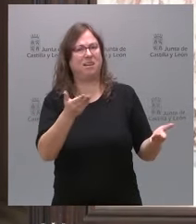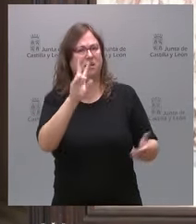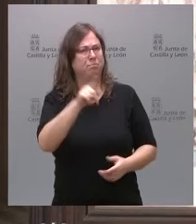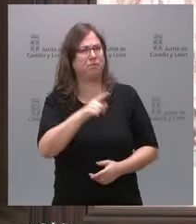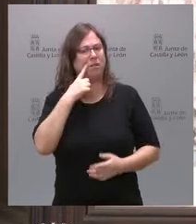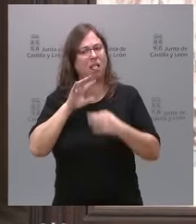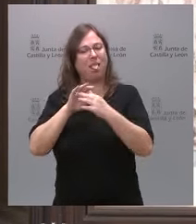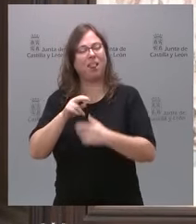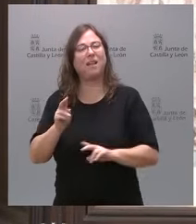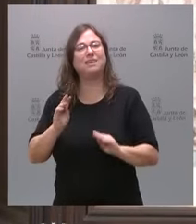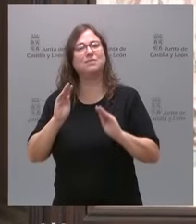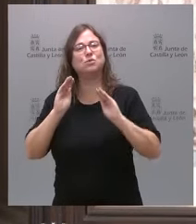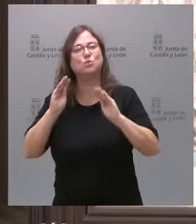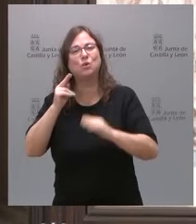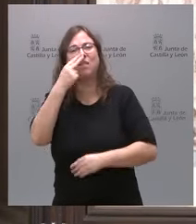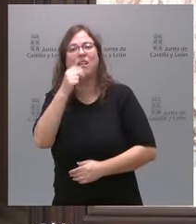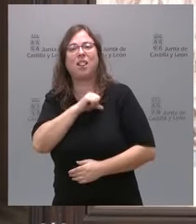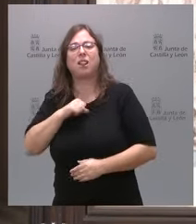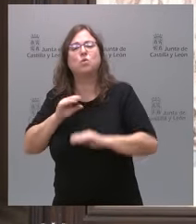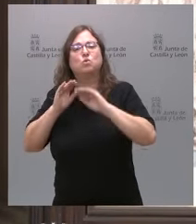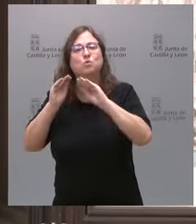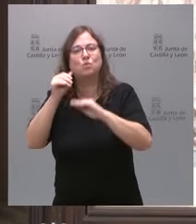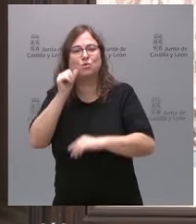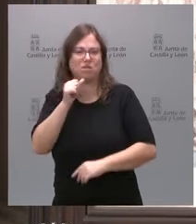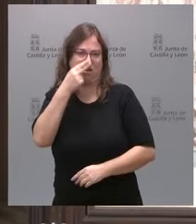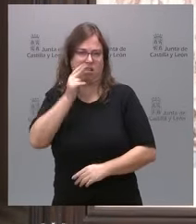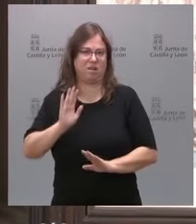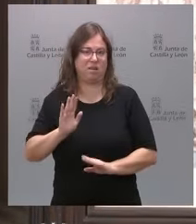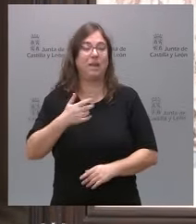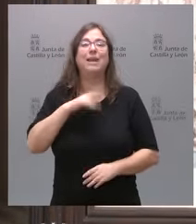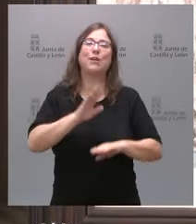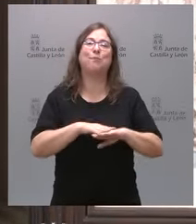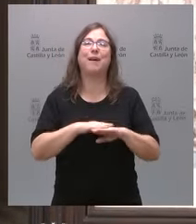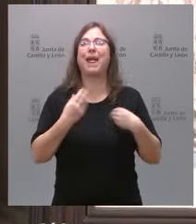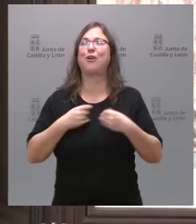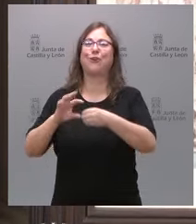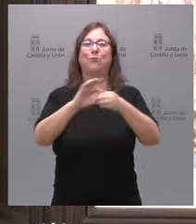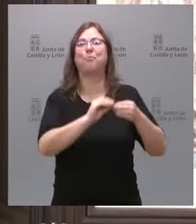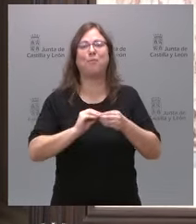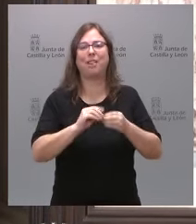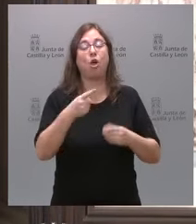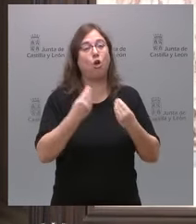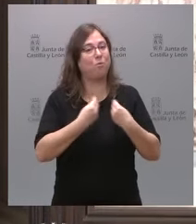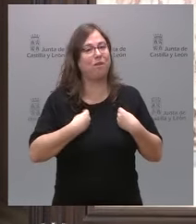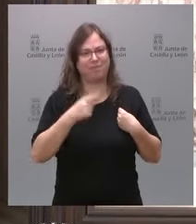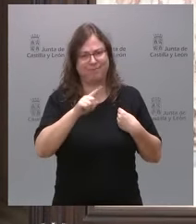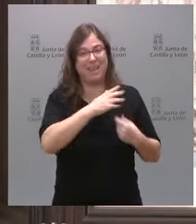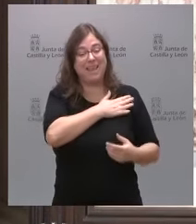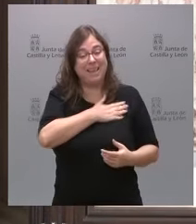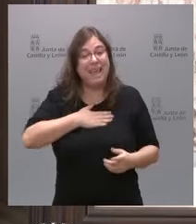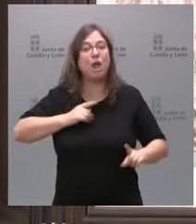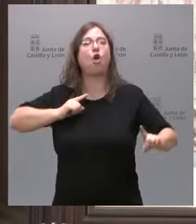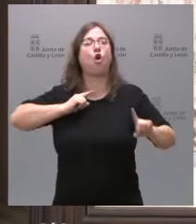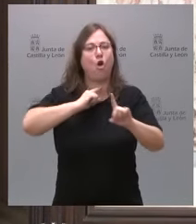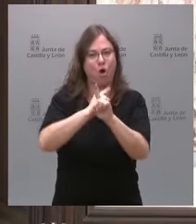que un interés personal y particular de Sánchez. No es por la convivencia lo que es claro que va contra la